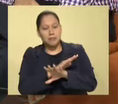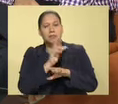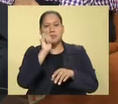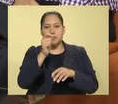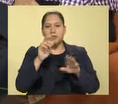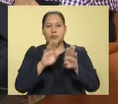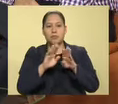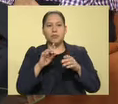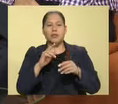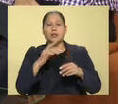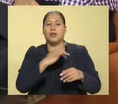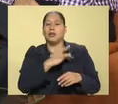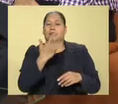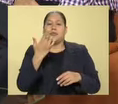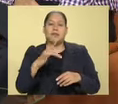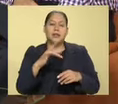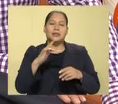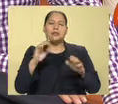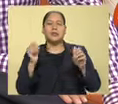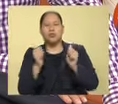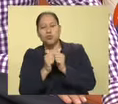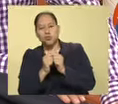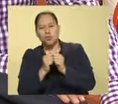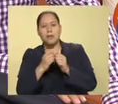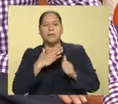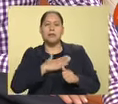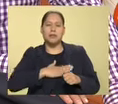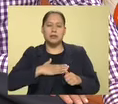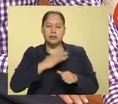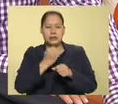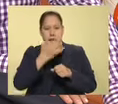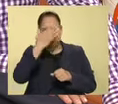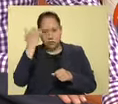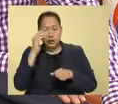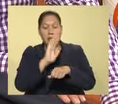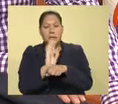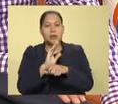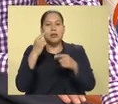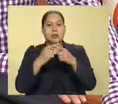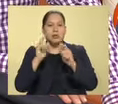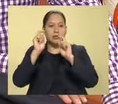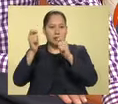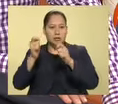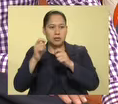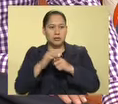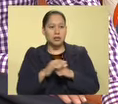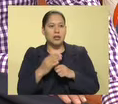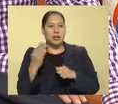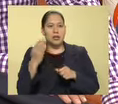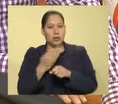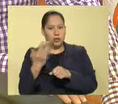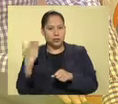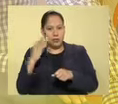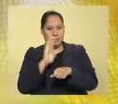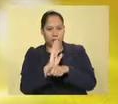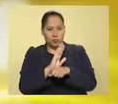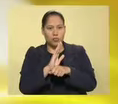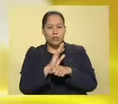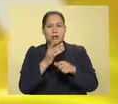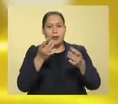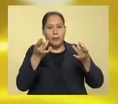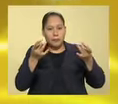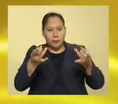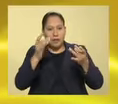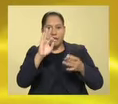el romance drama. Es Pasión Inocente, una película estelarizada, porque acabamos de ver, por cierto, en película de Spider-Man,